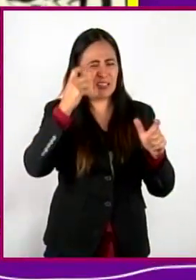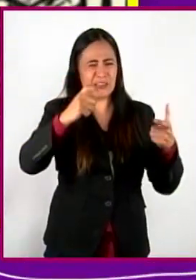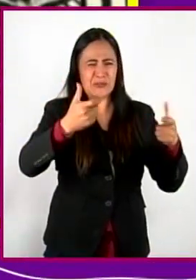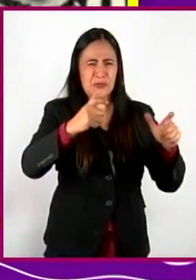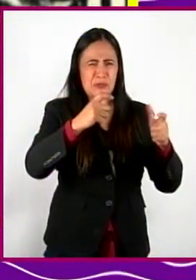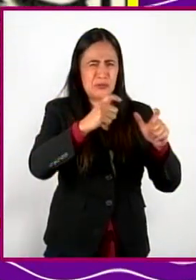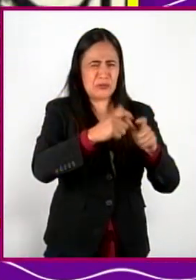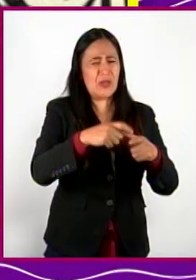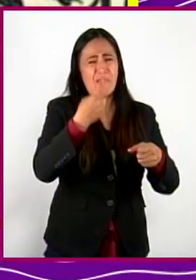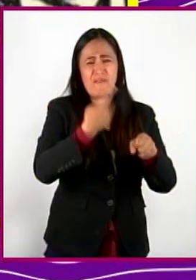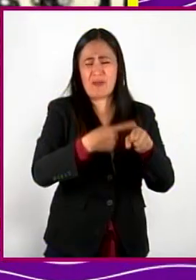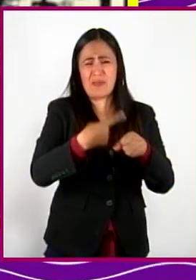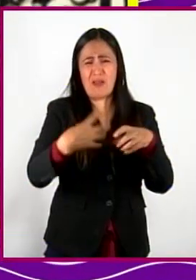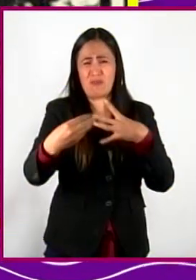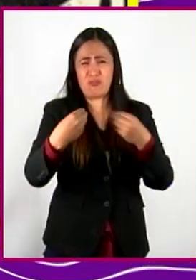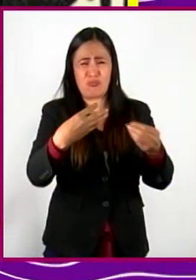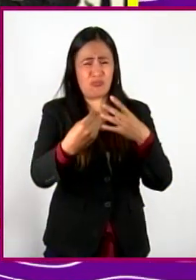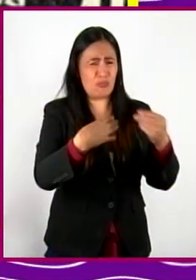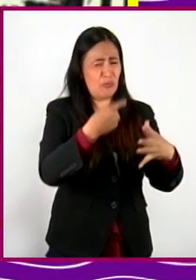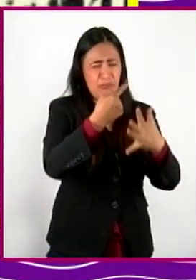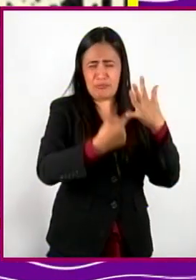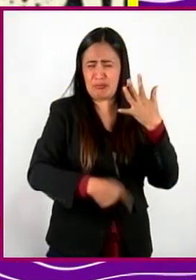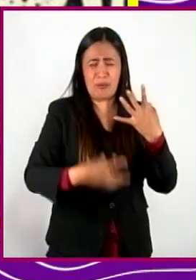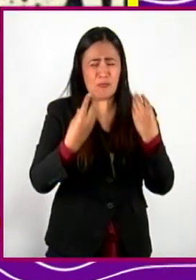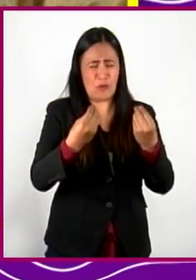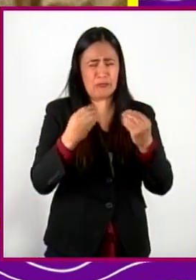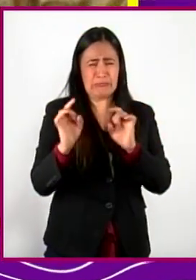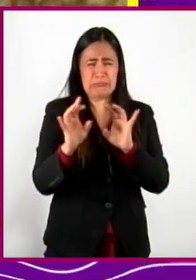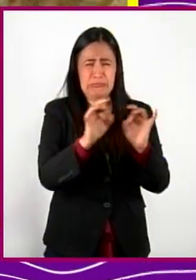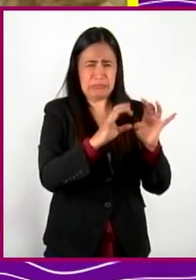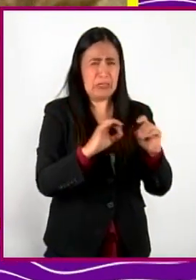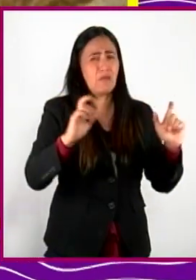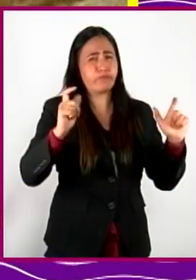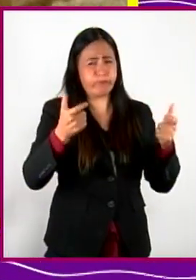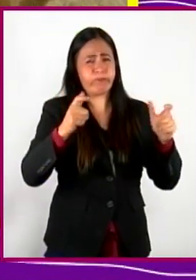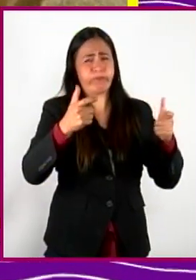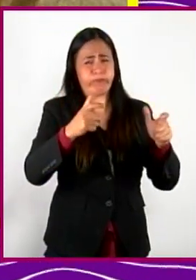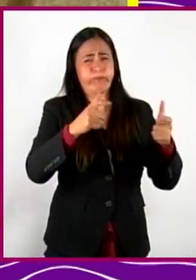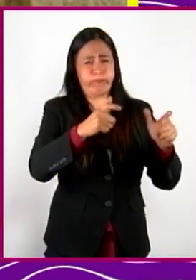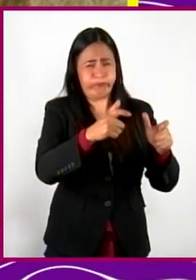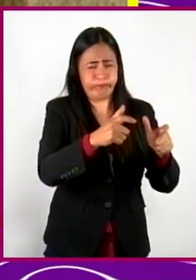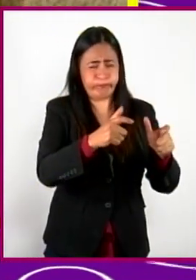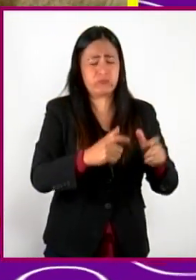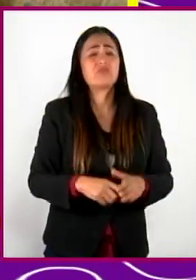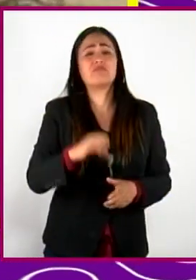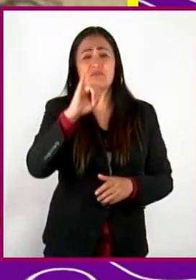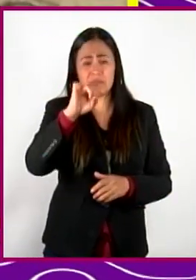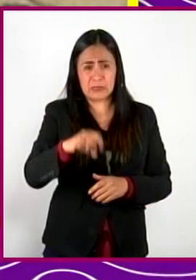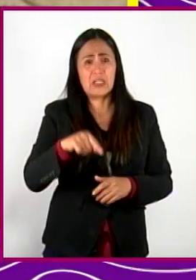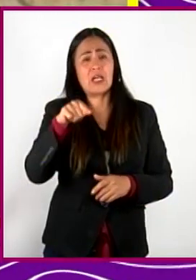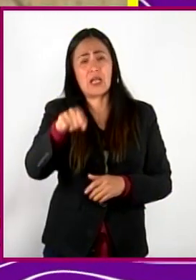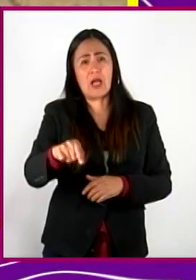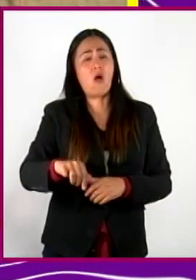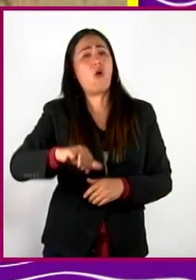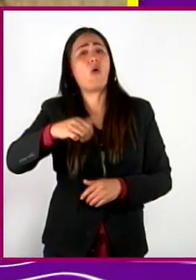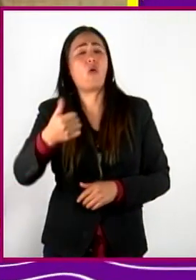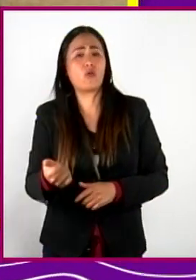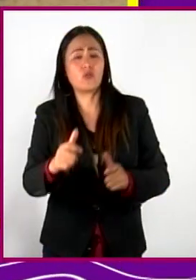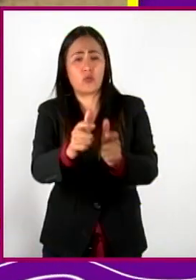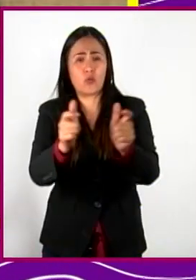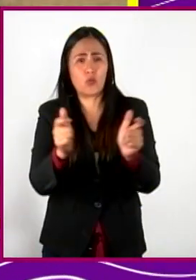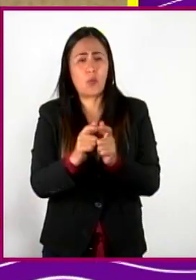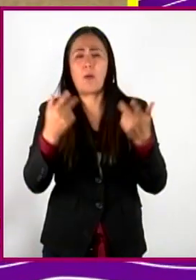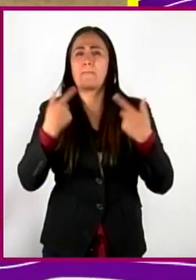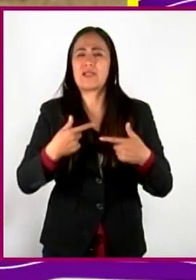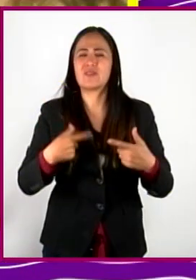y a las pandemias, entre otras causas. De tal manera que había una mano de obra disponible para trabajar en